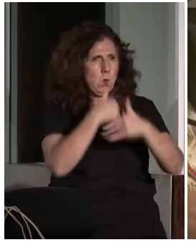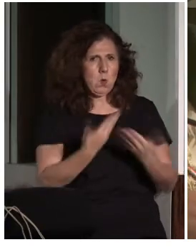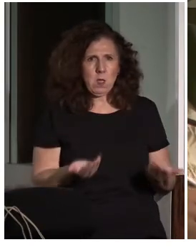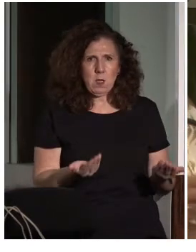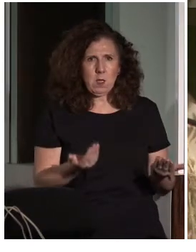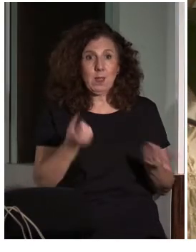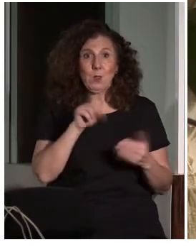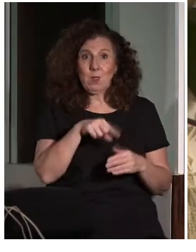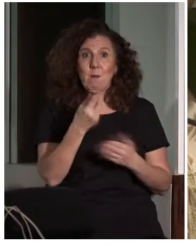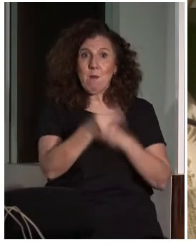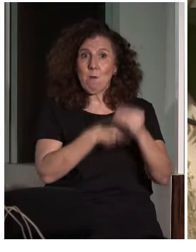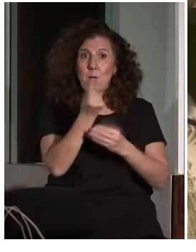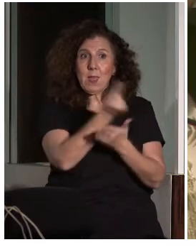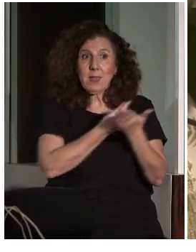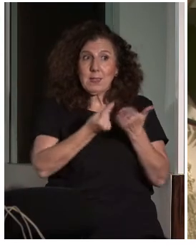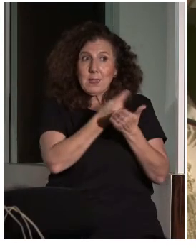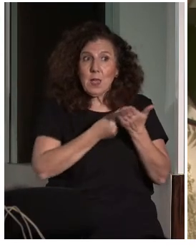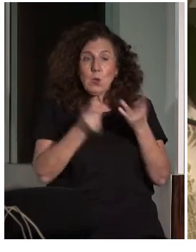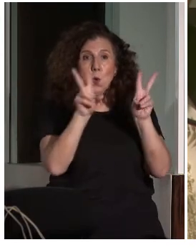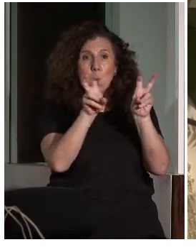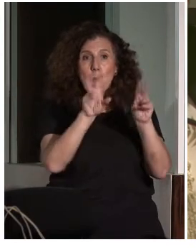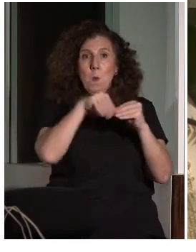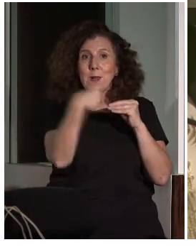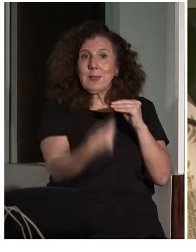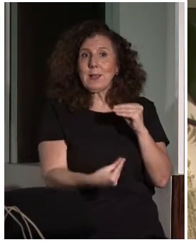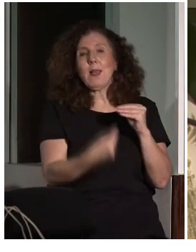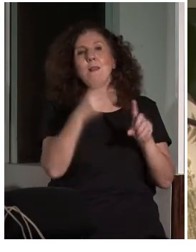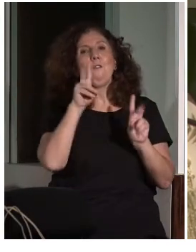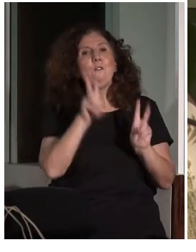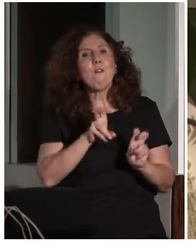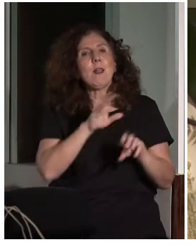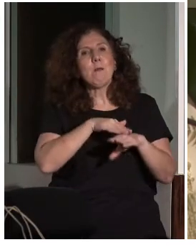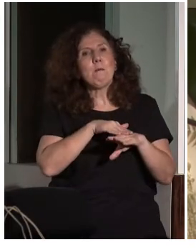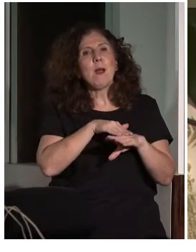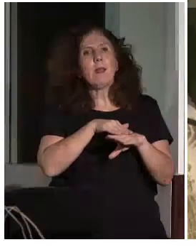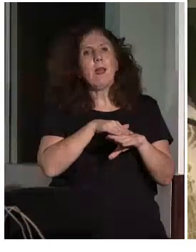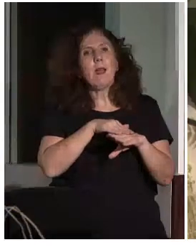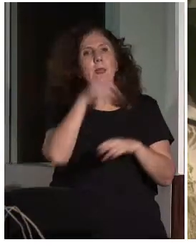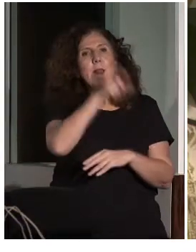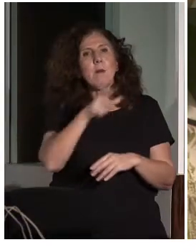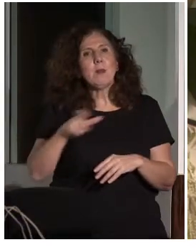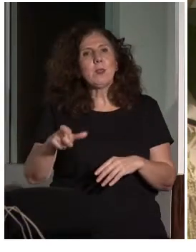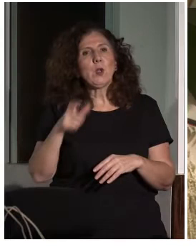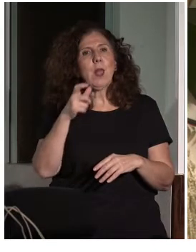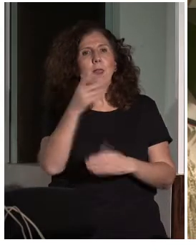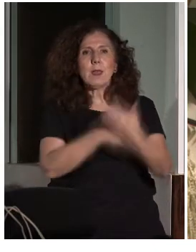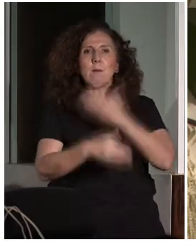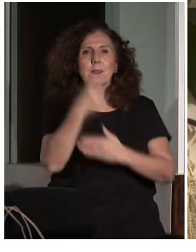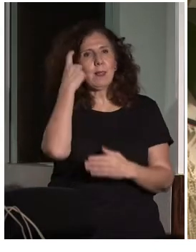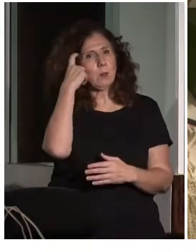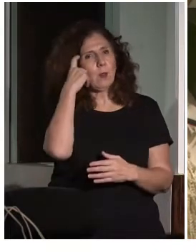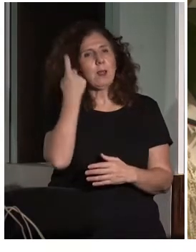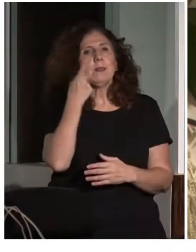de materiales que puedan servir no solo, repito, para esas personas, sino también para